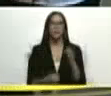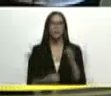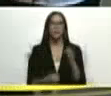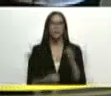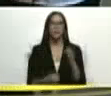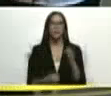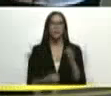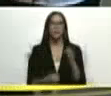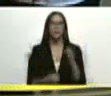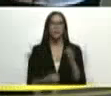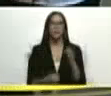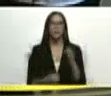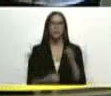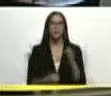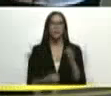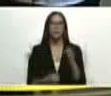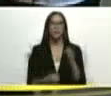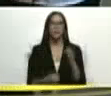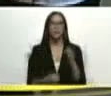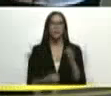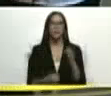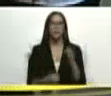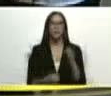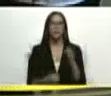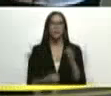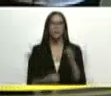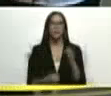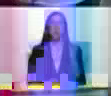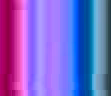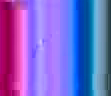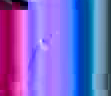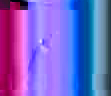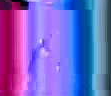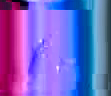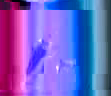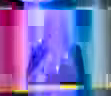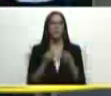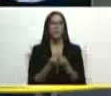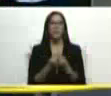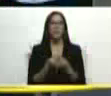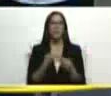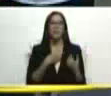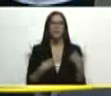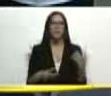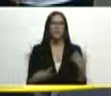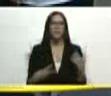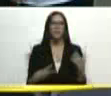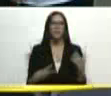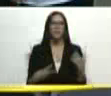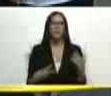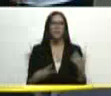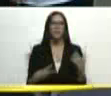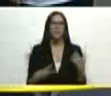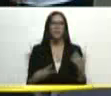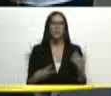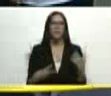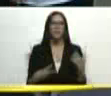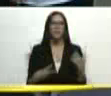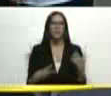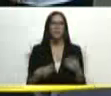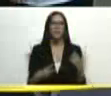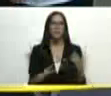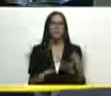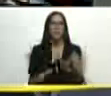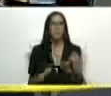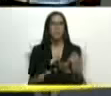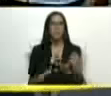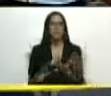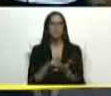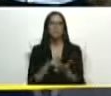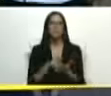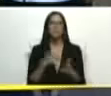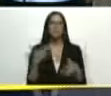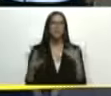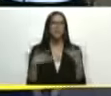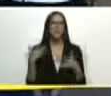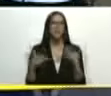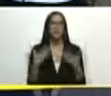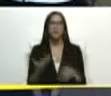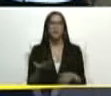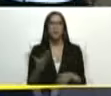actividad